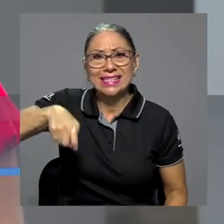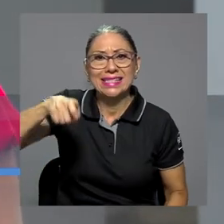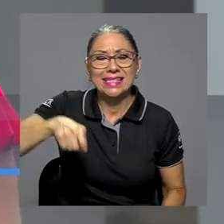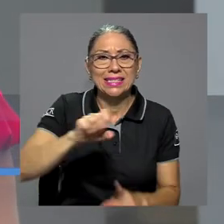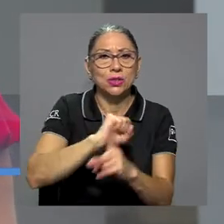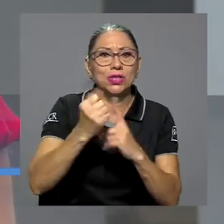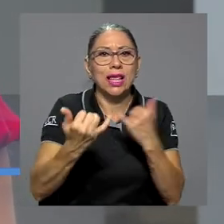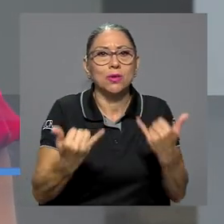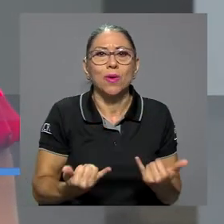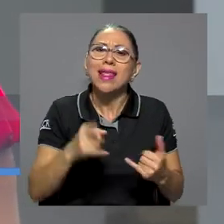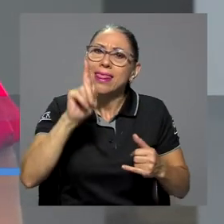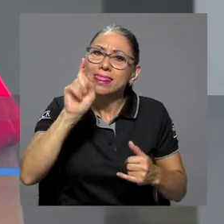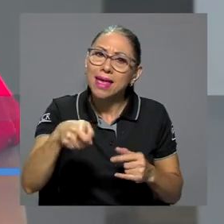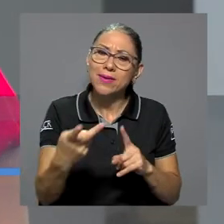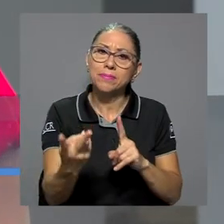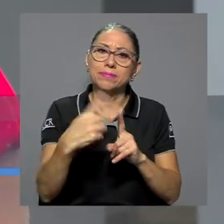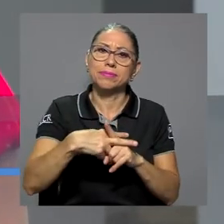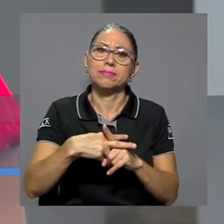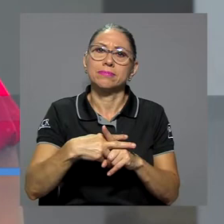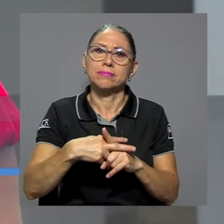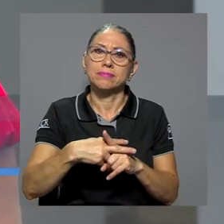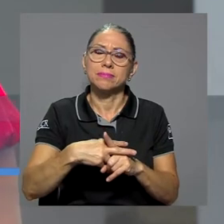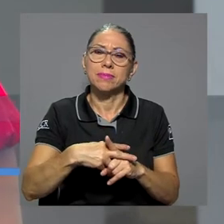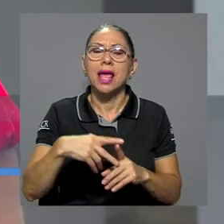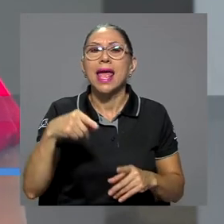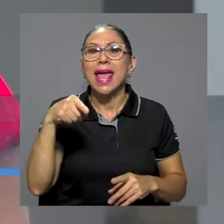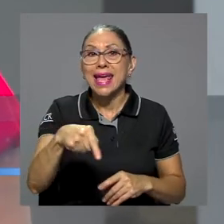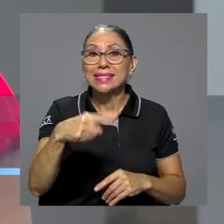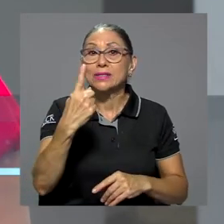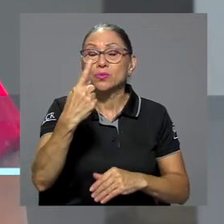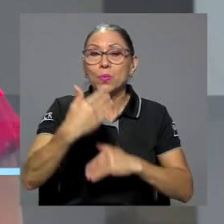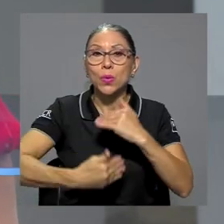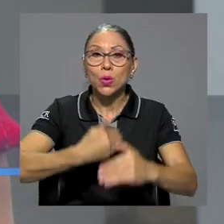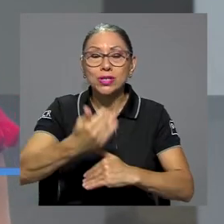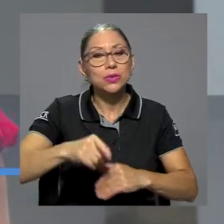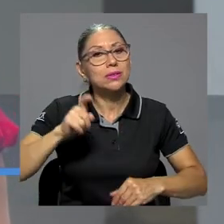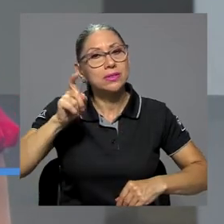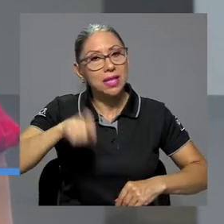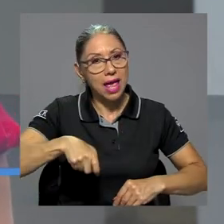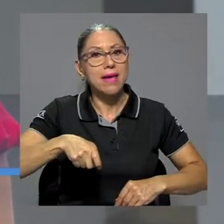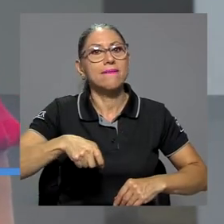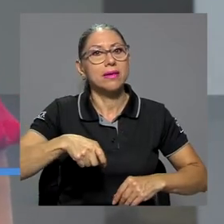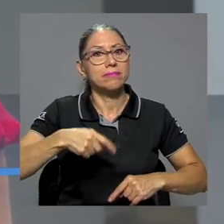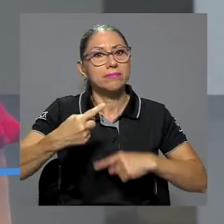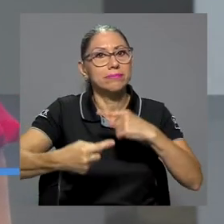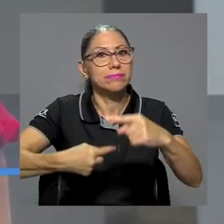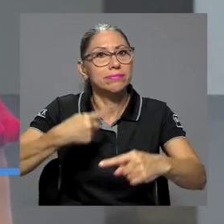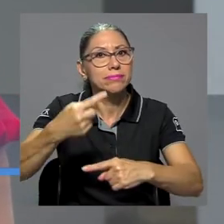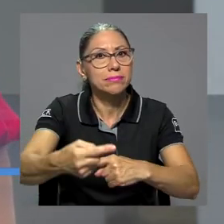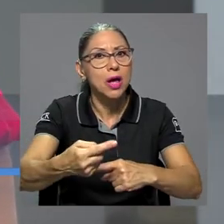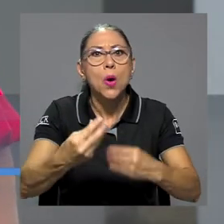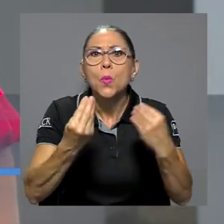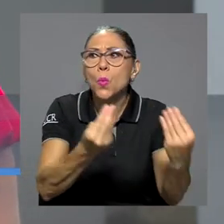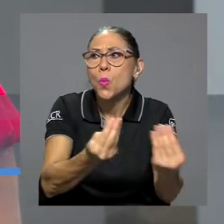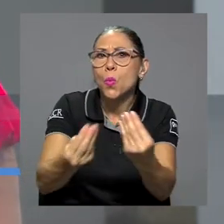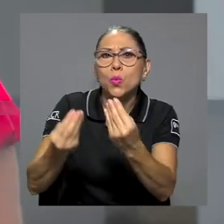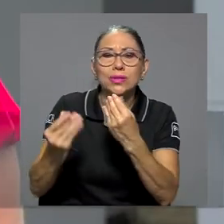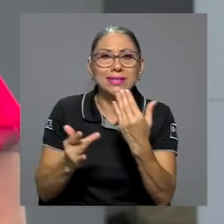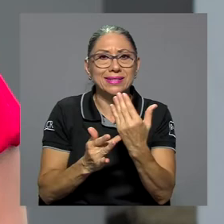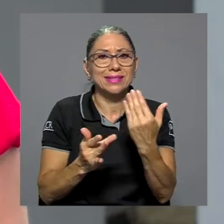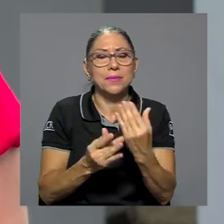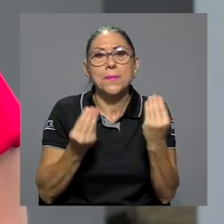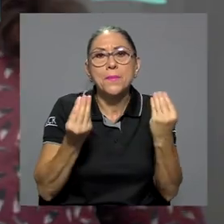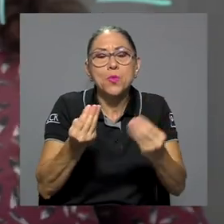sociedad actual, hay que implementarlo. O es un proceso en el que hay que ir, porque existe